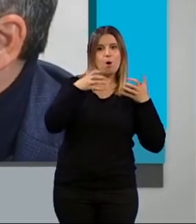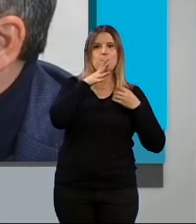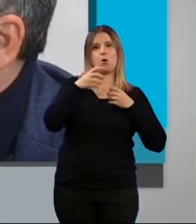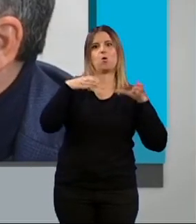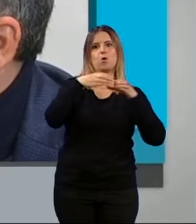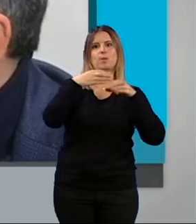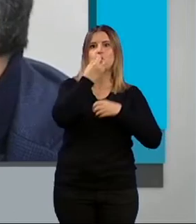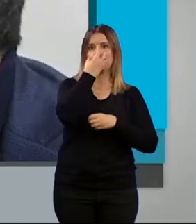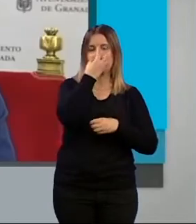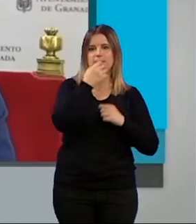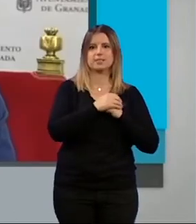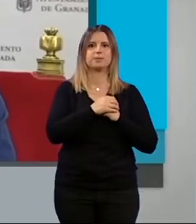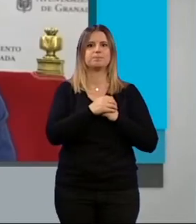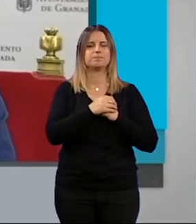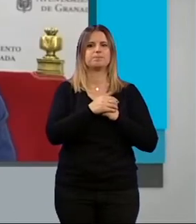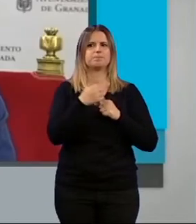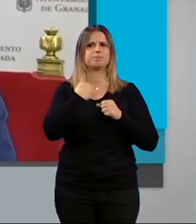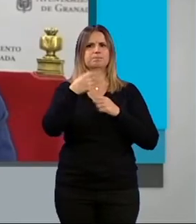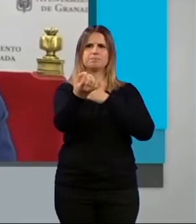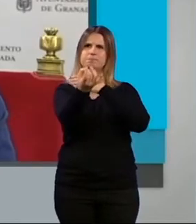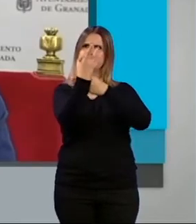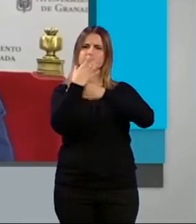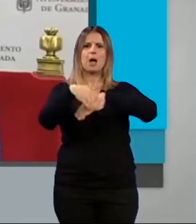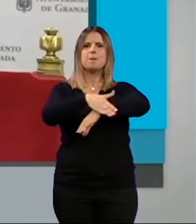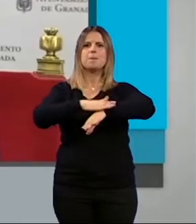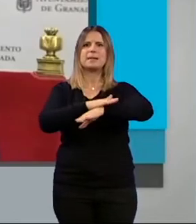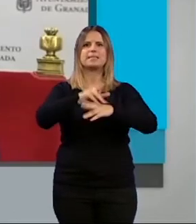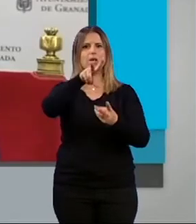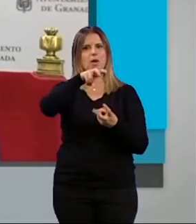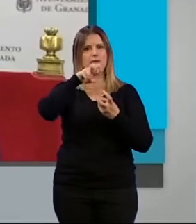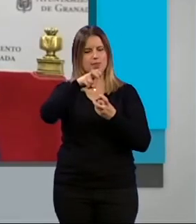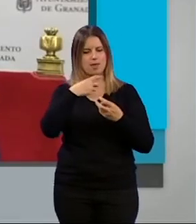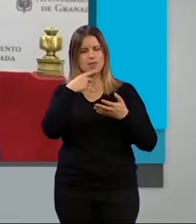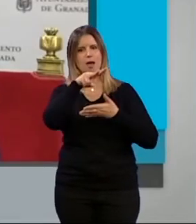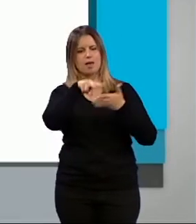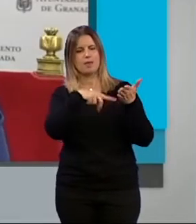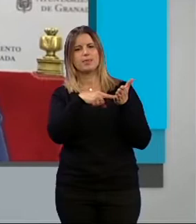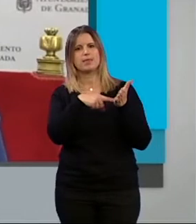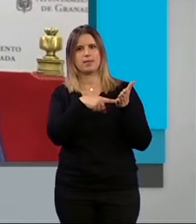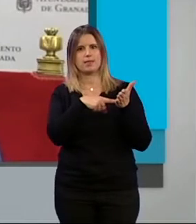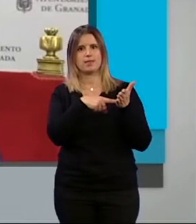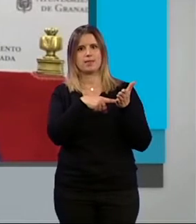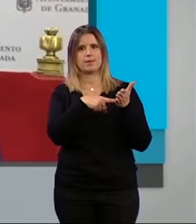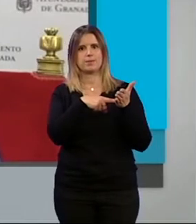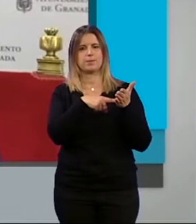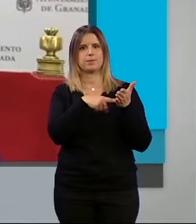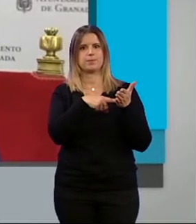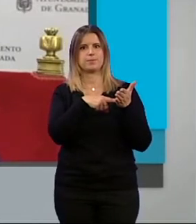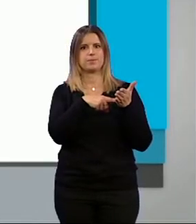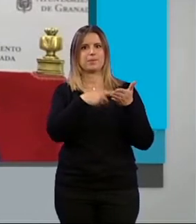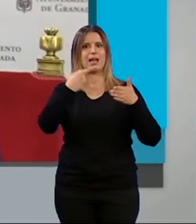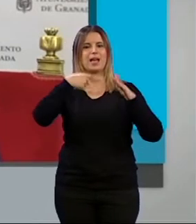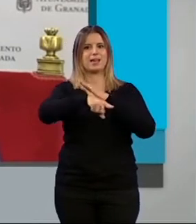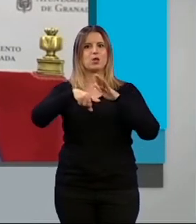socialista. Recibimos una carta del Ministerio de Hacienda en el que venía a señalar el grado de ejecución que recoge la aplicación